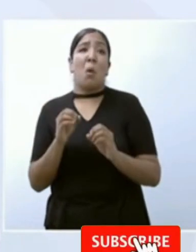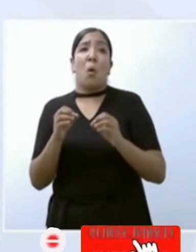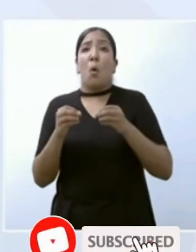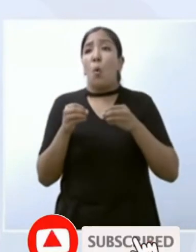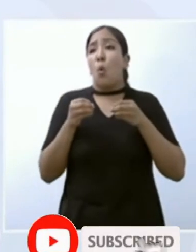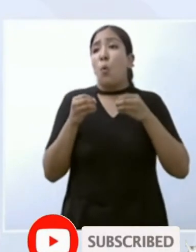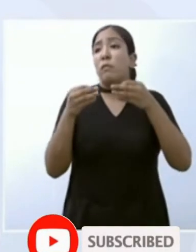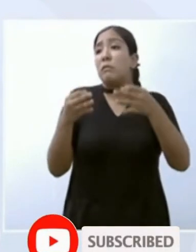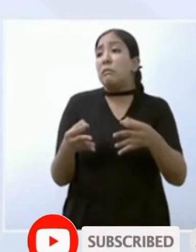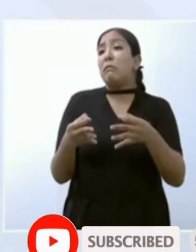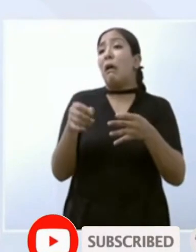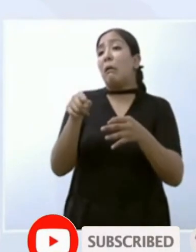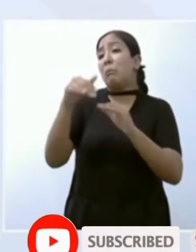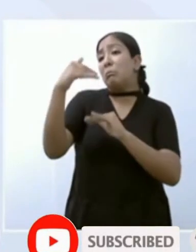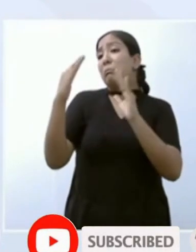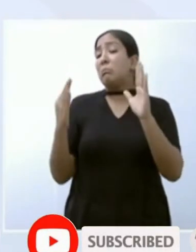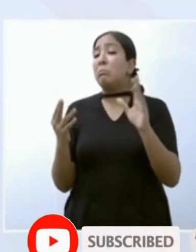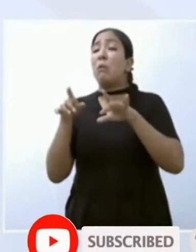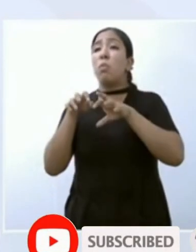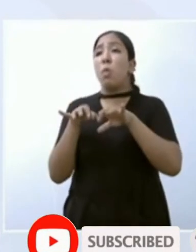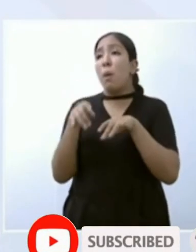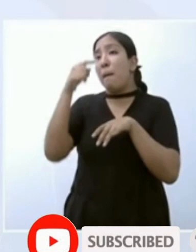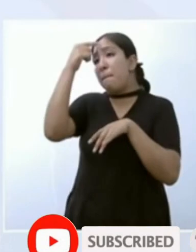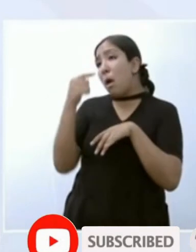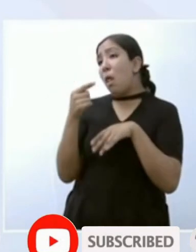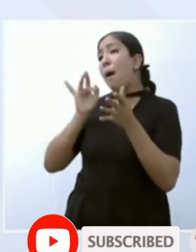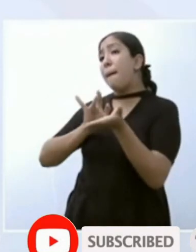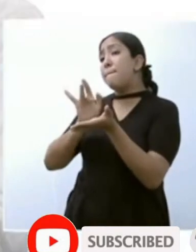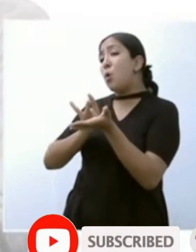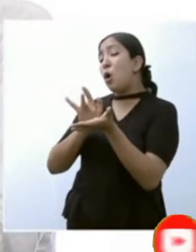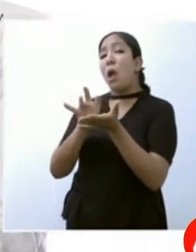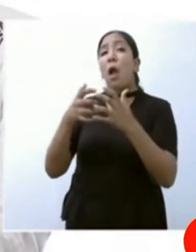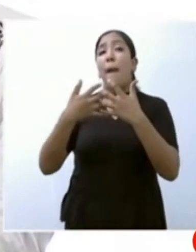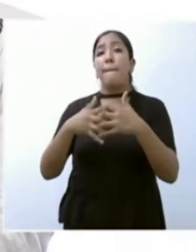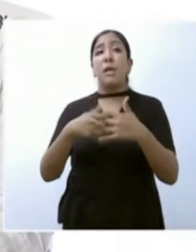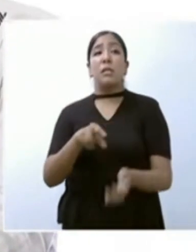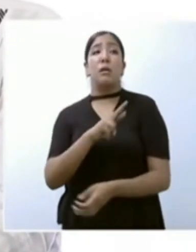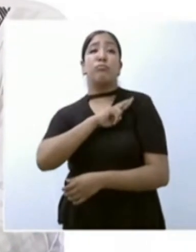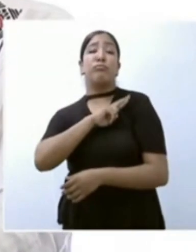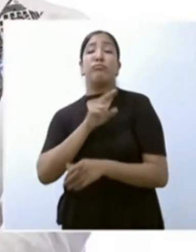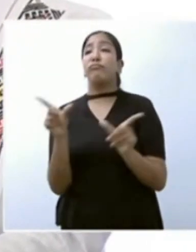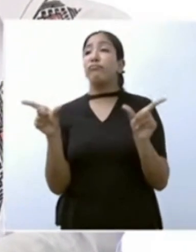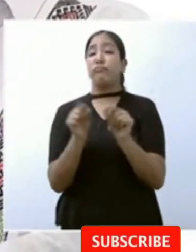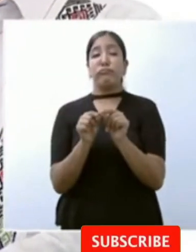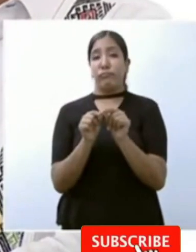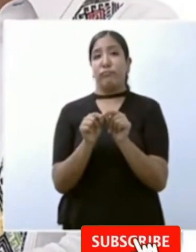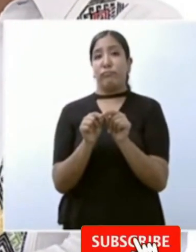y no pensar en la gente sino solo